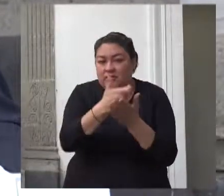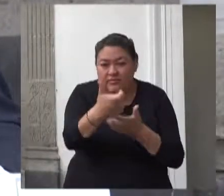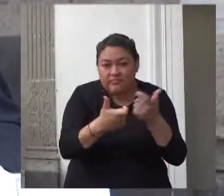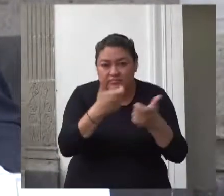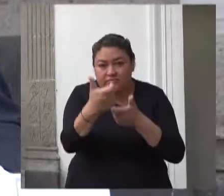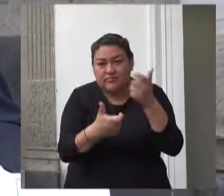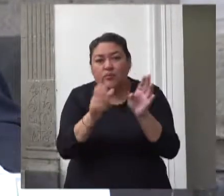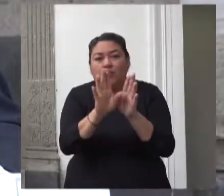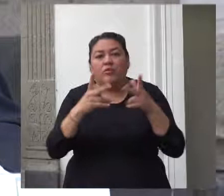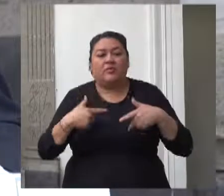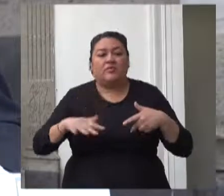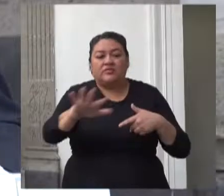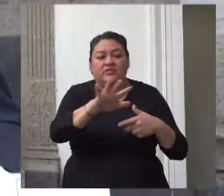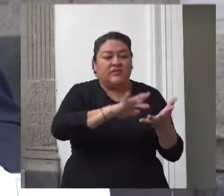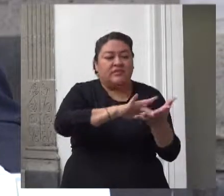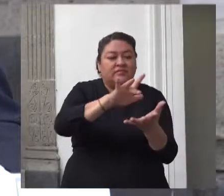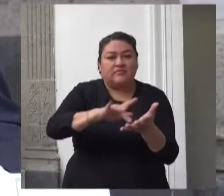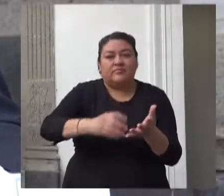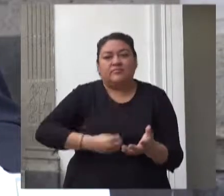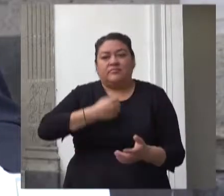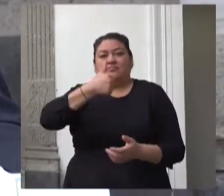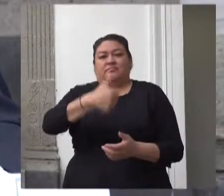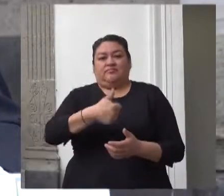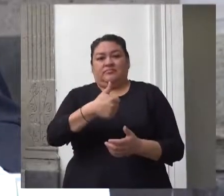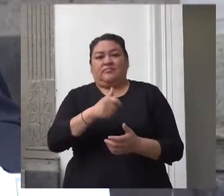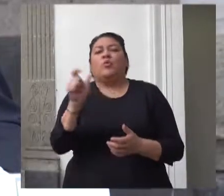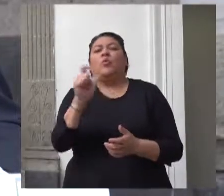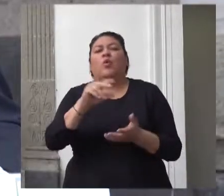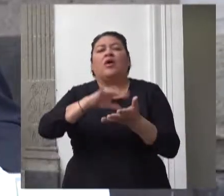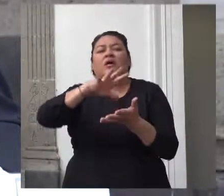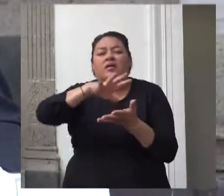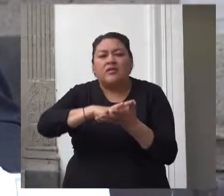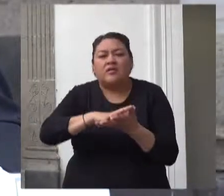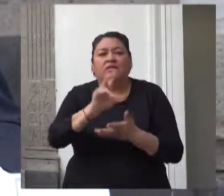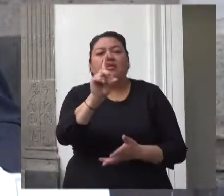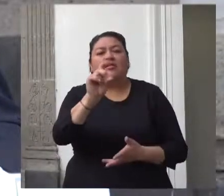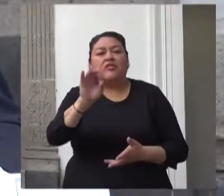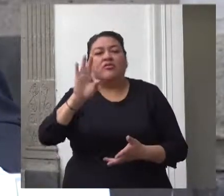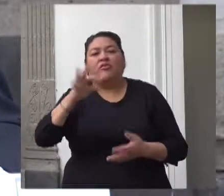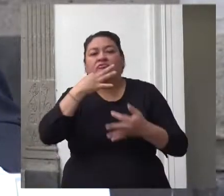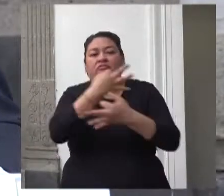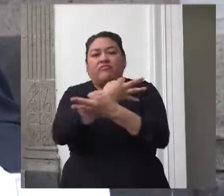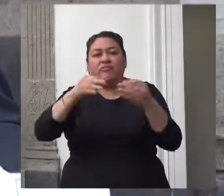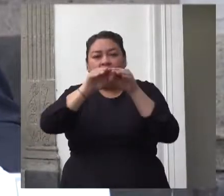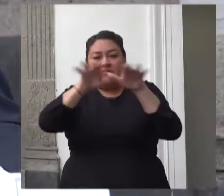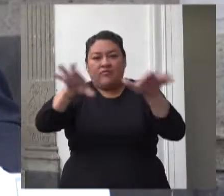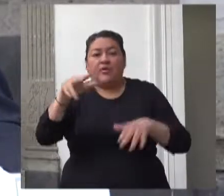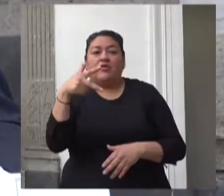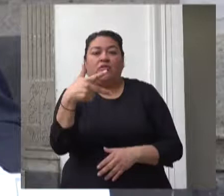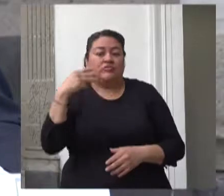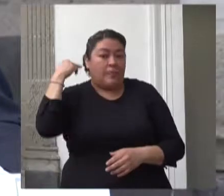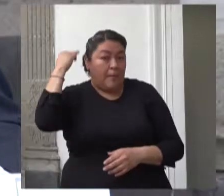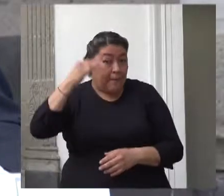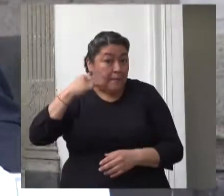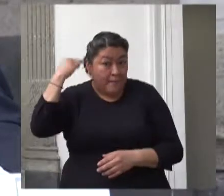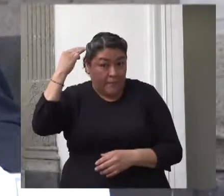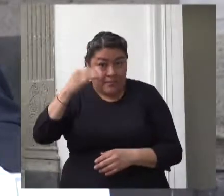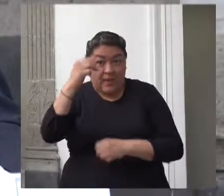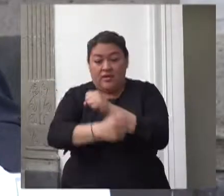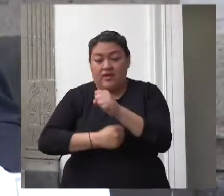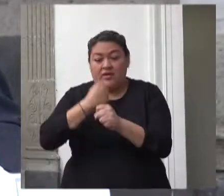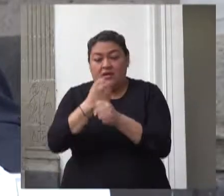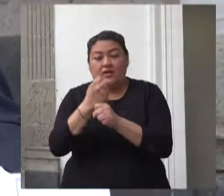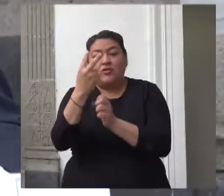programa de apoyo al bienestar publicados en el Diario Oficial de la Federación el 8 de mayo de